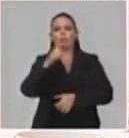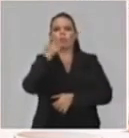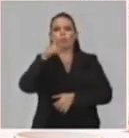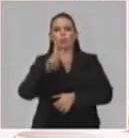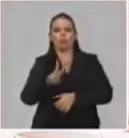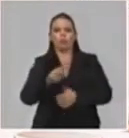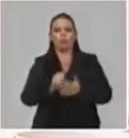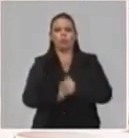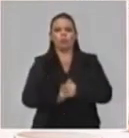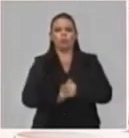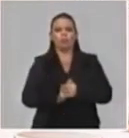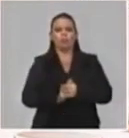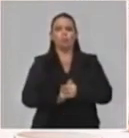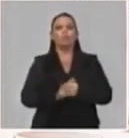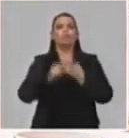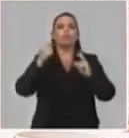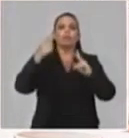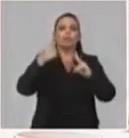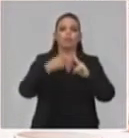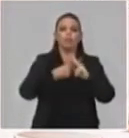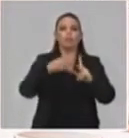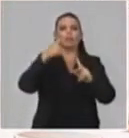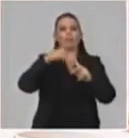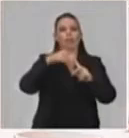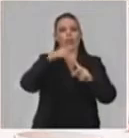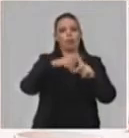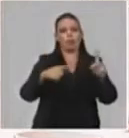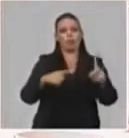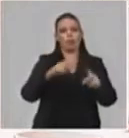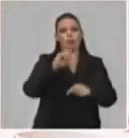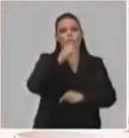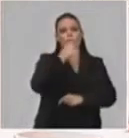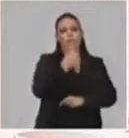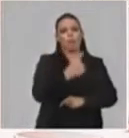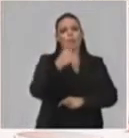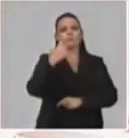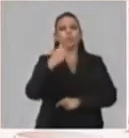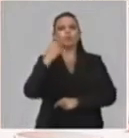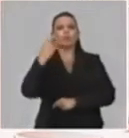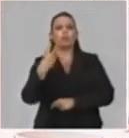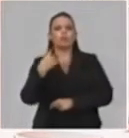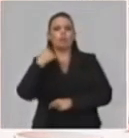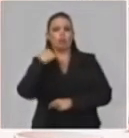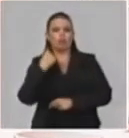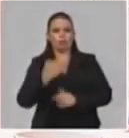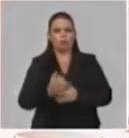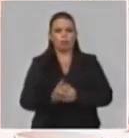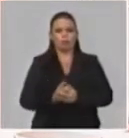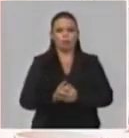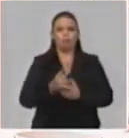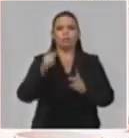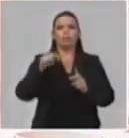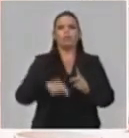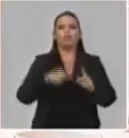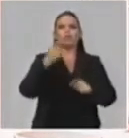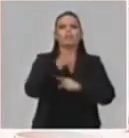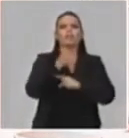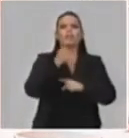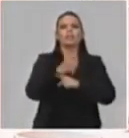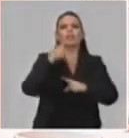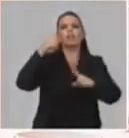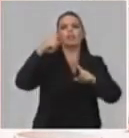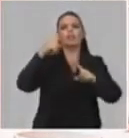la enseñanza técnica y profesional. En la educación técnica y profesional, que es una educación muy